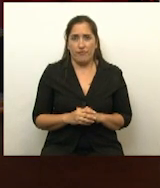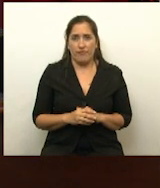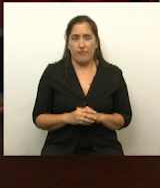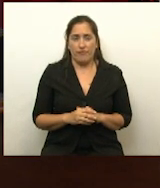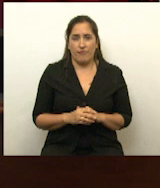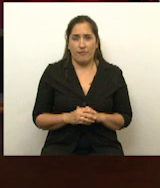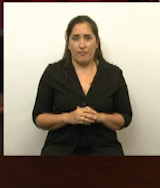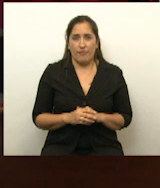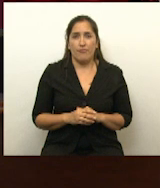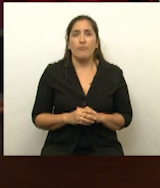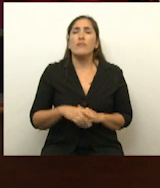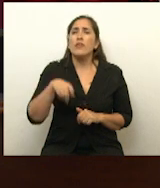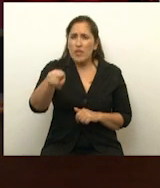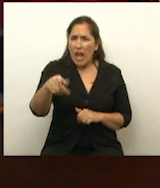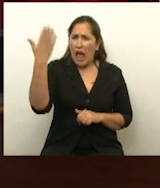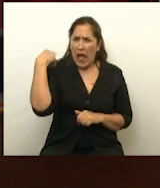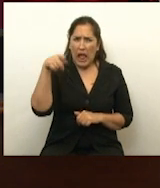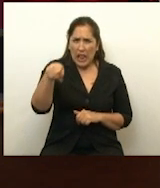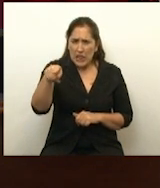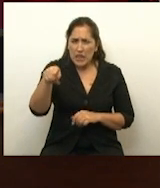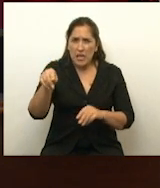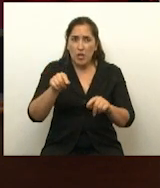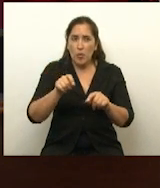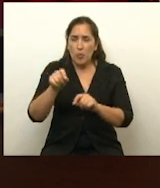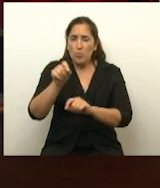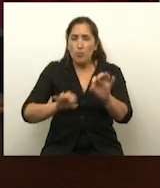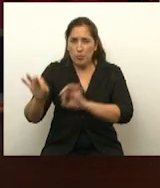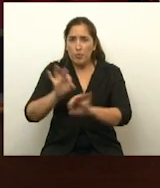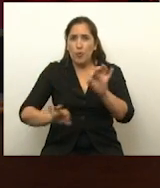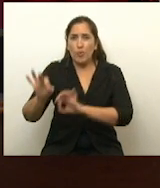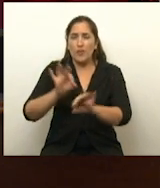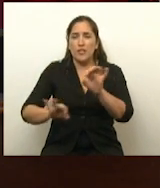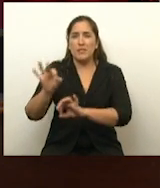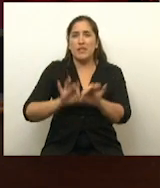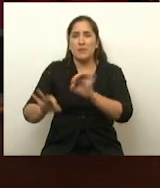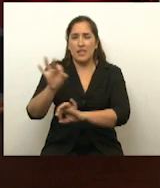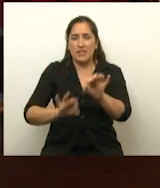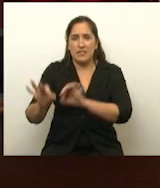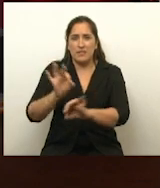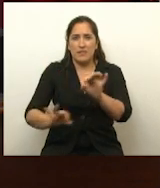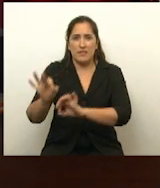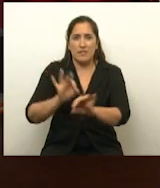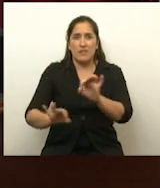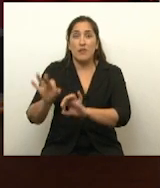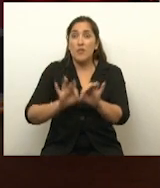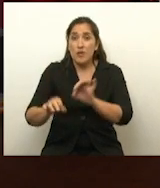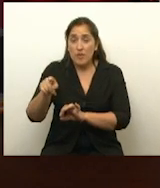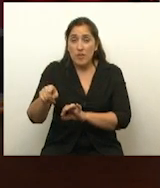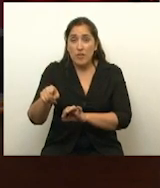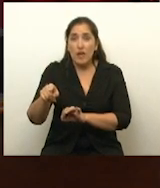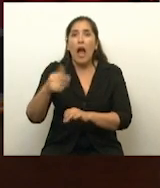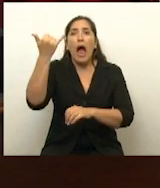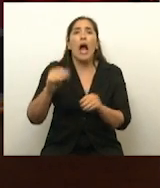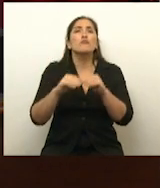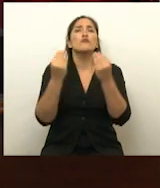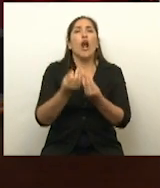Senadora Durango, usted tenía un proyecto de... ¿no? 12 abstenciones, ahí no hay problema. Hay